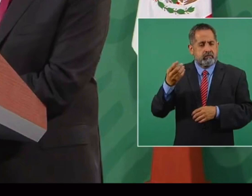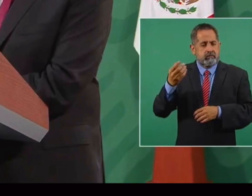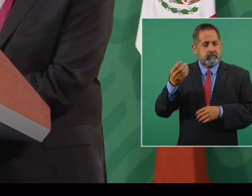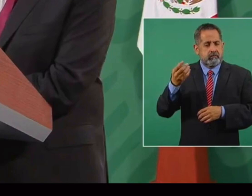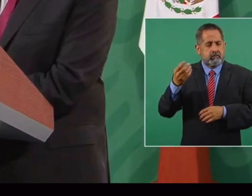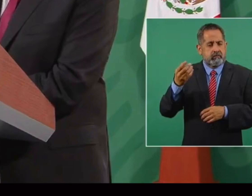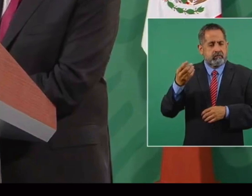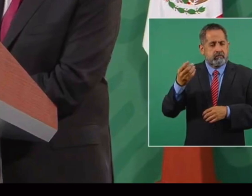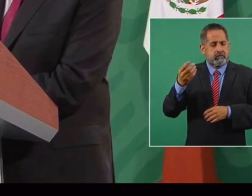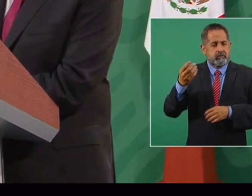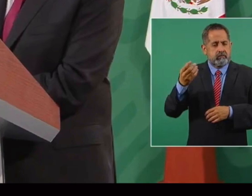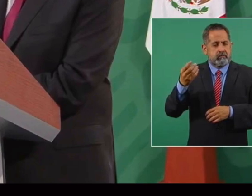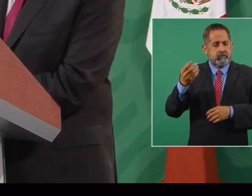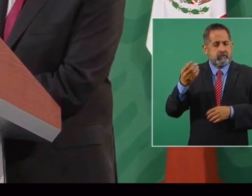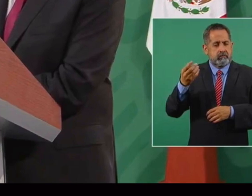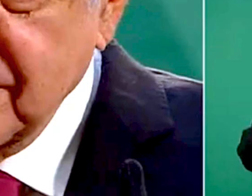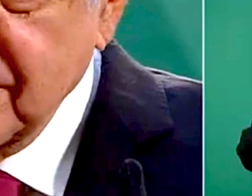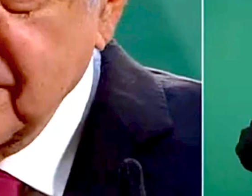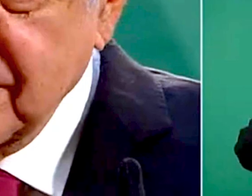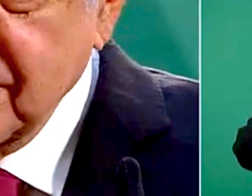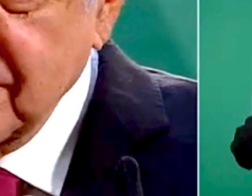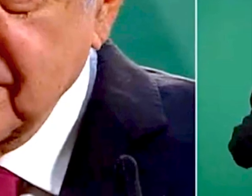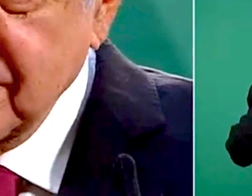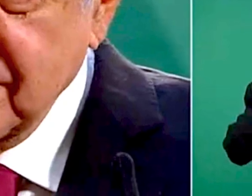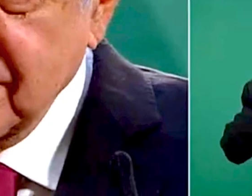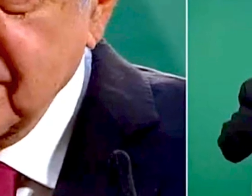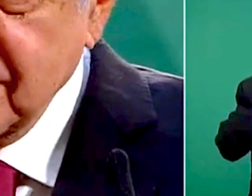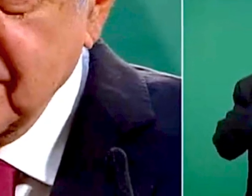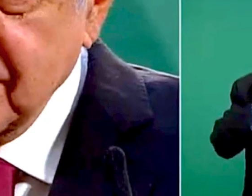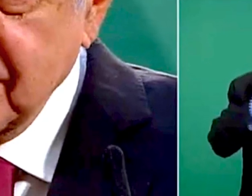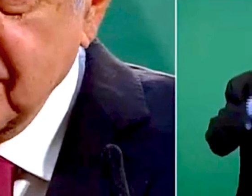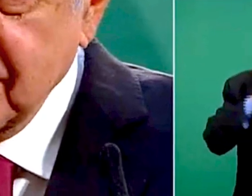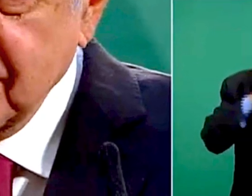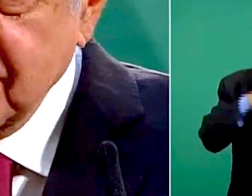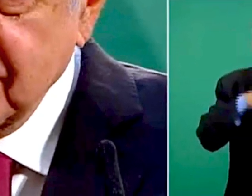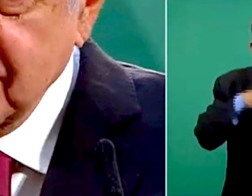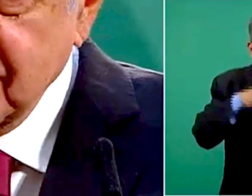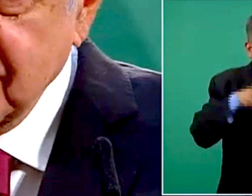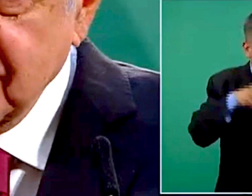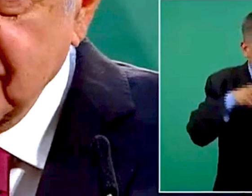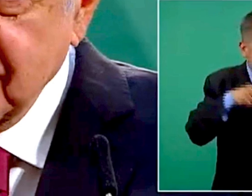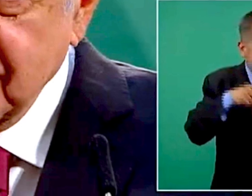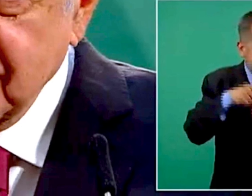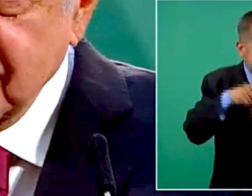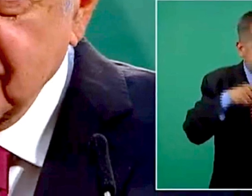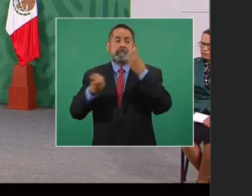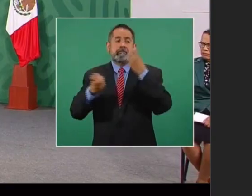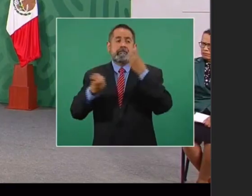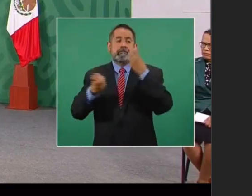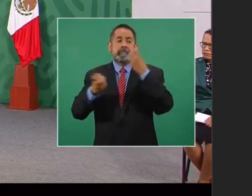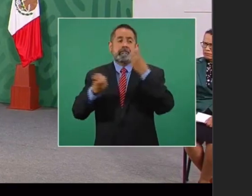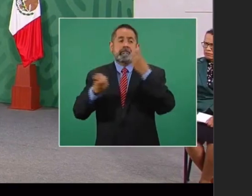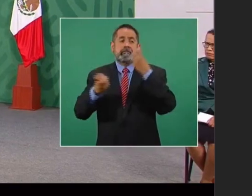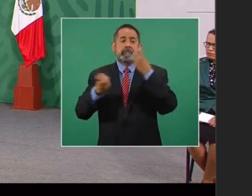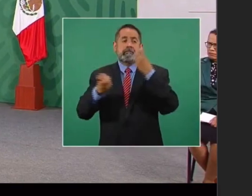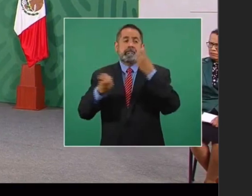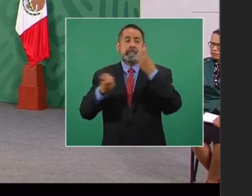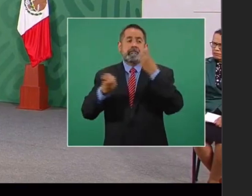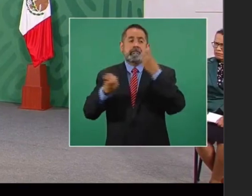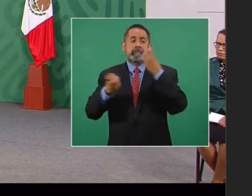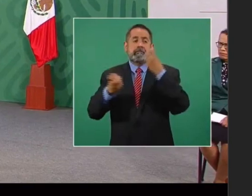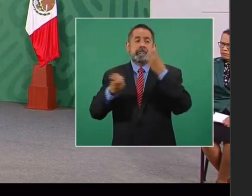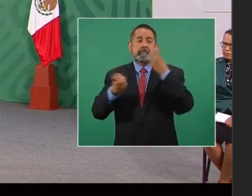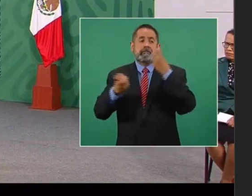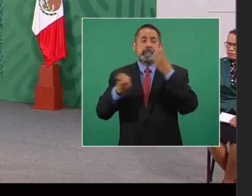Manuel López Obrador Nuestro presidente procura el